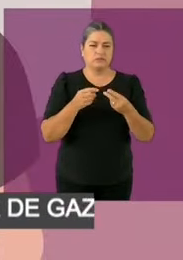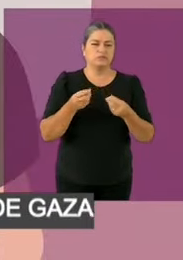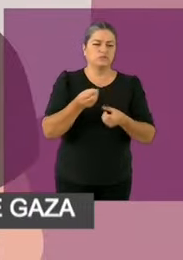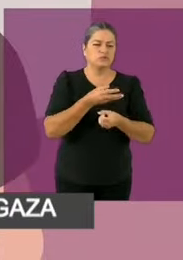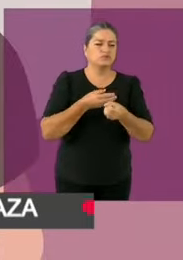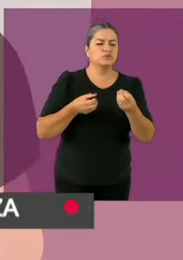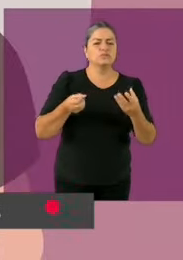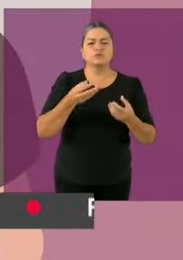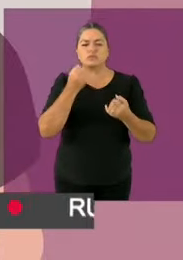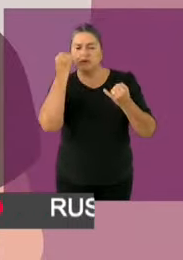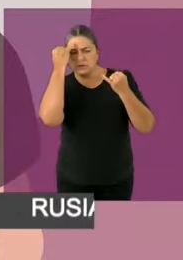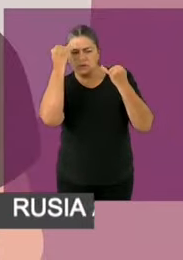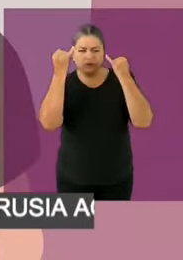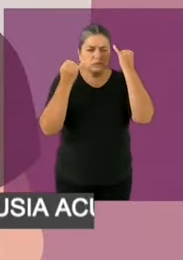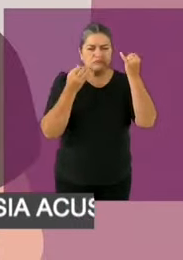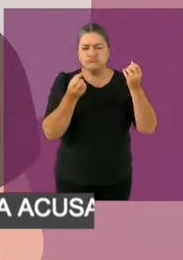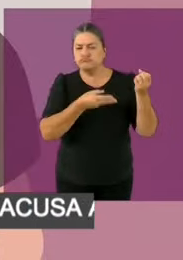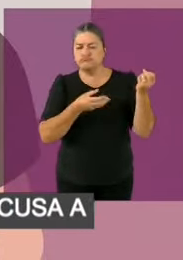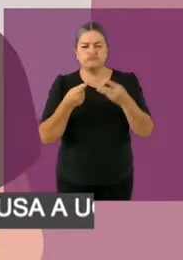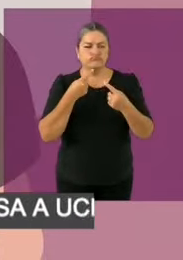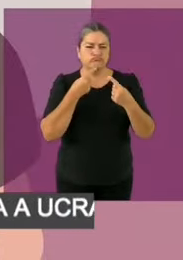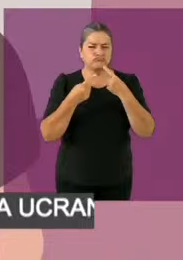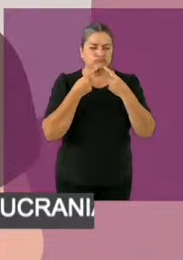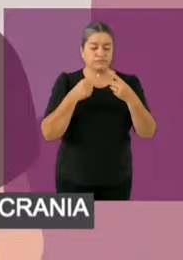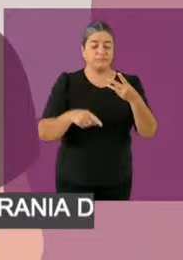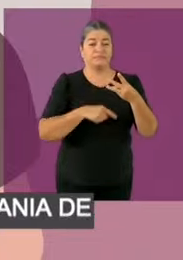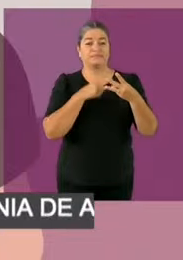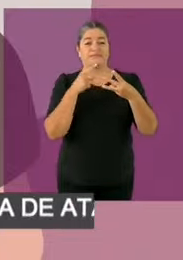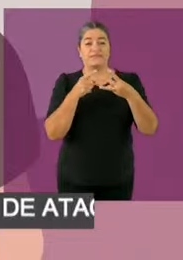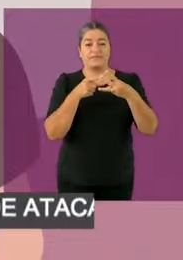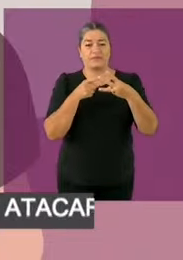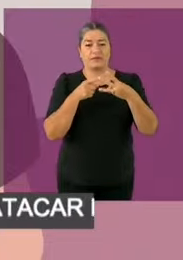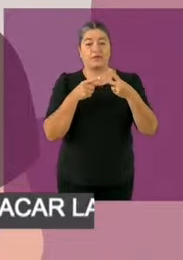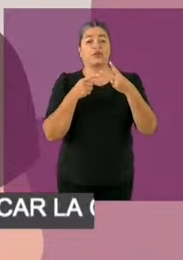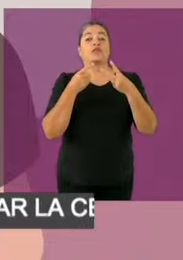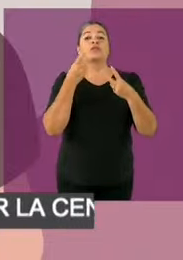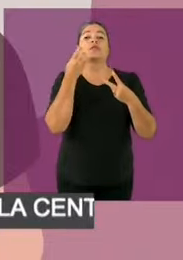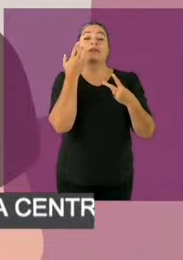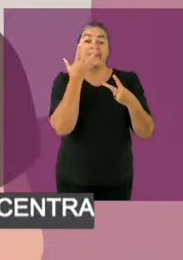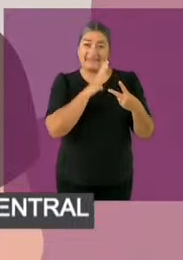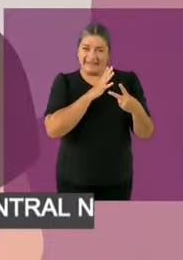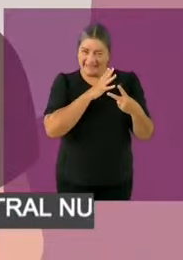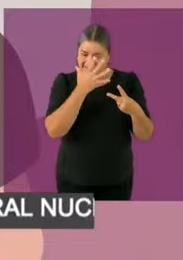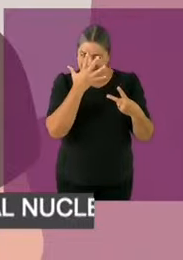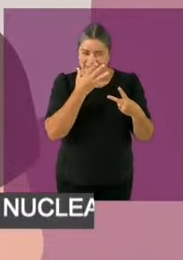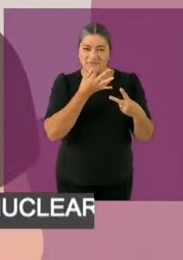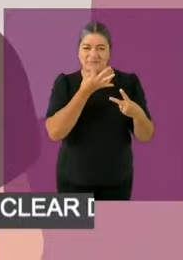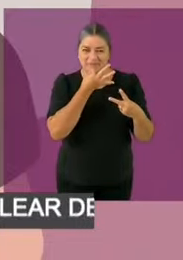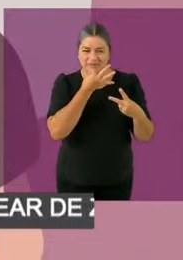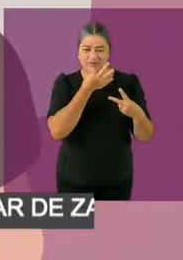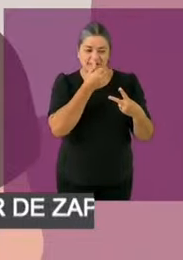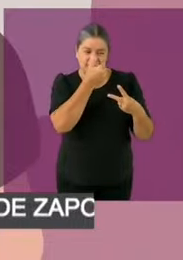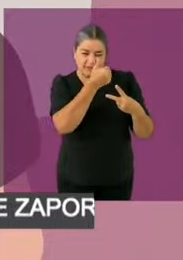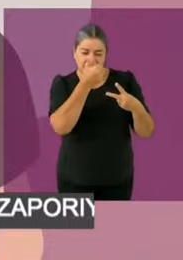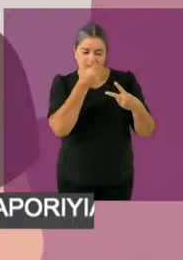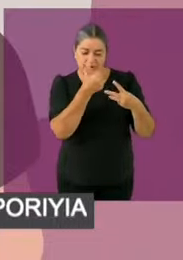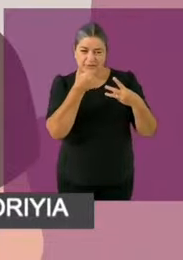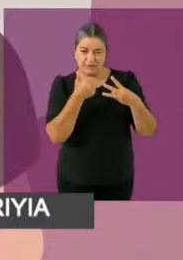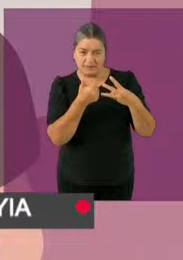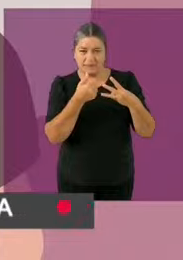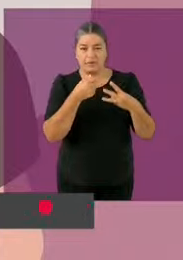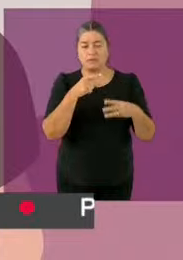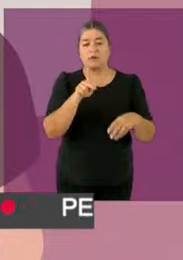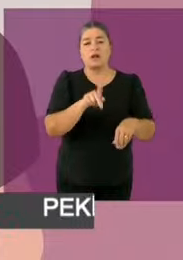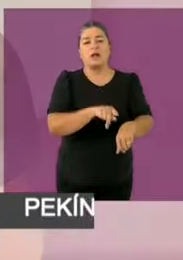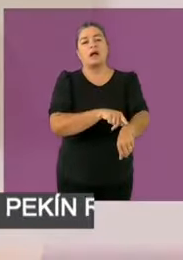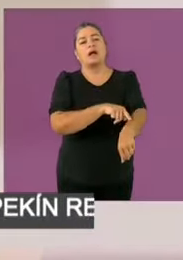candidatas y el candidato tendrán cinco minutos cada uno, sin que ninguna intervención sea mayor a un minuto